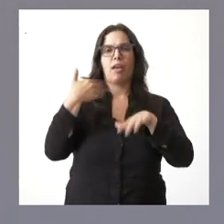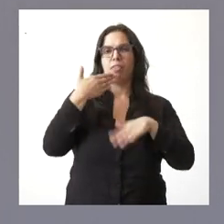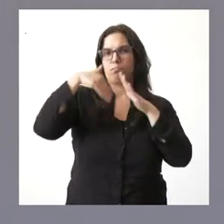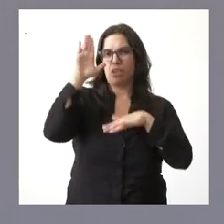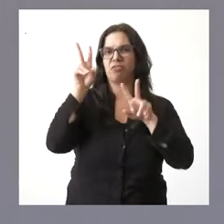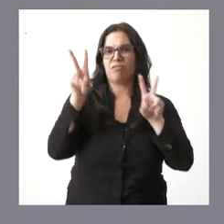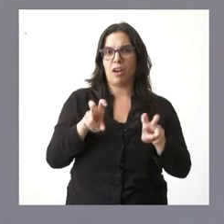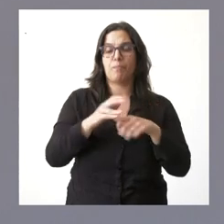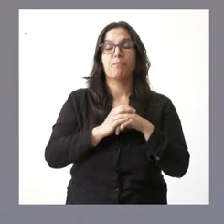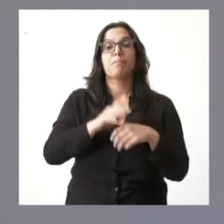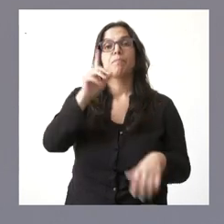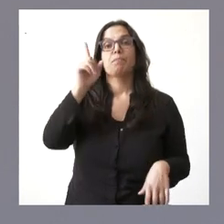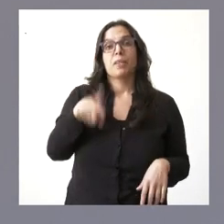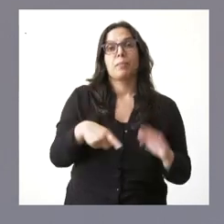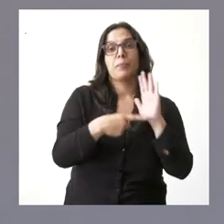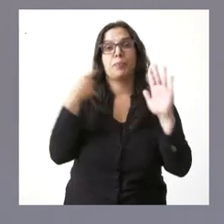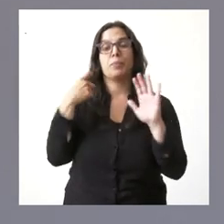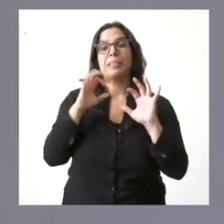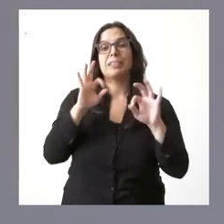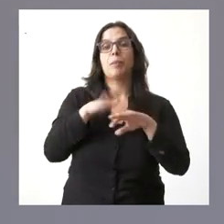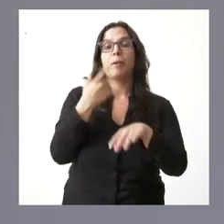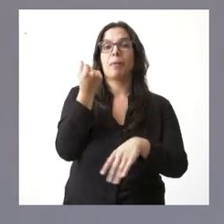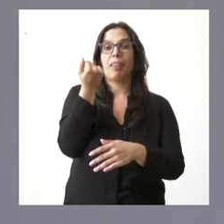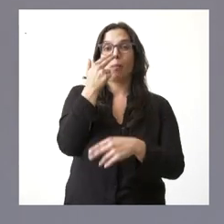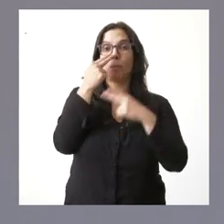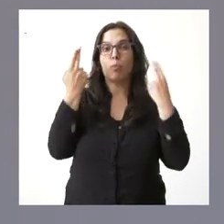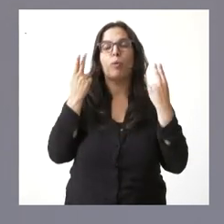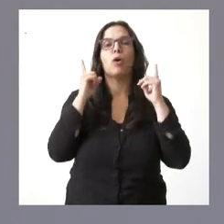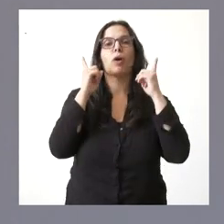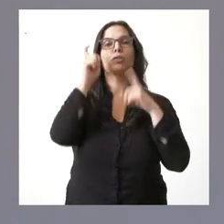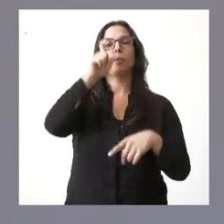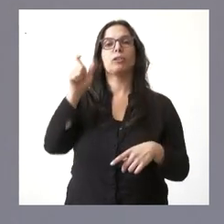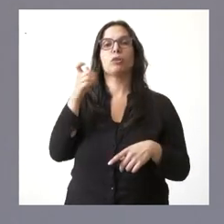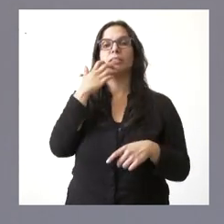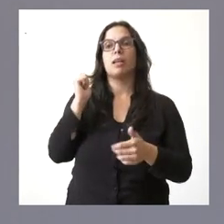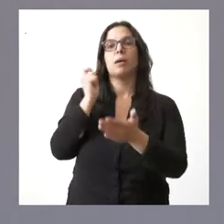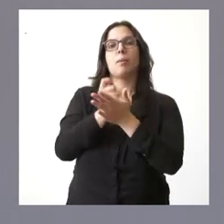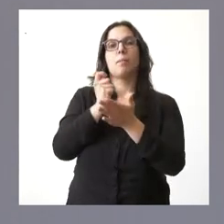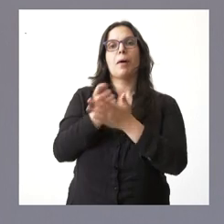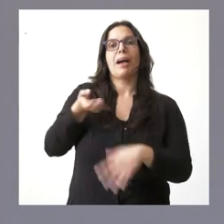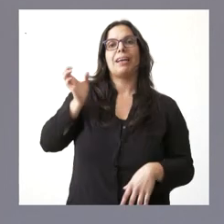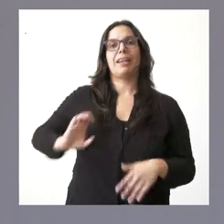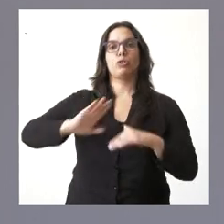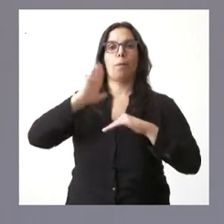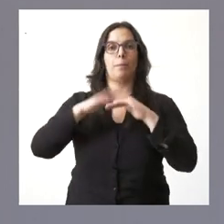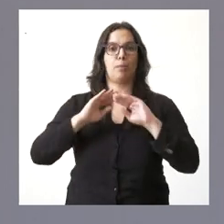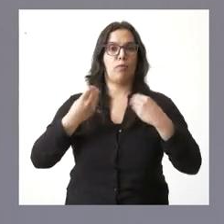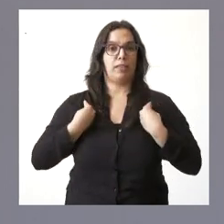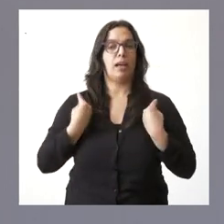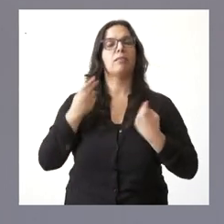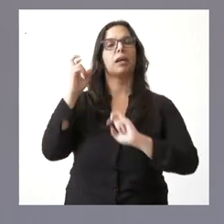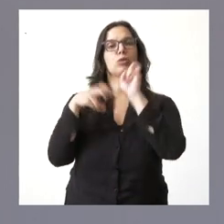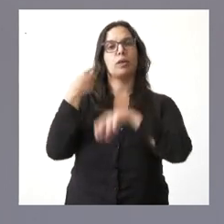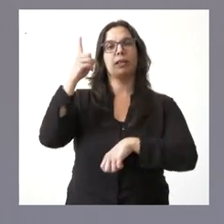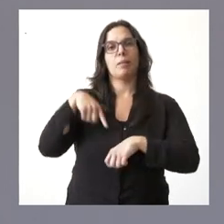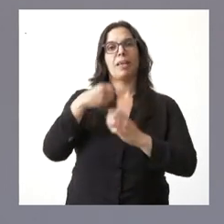se contempla una nueva exención para los precios públicos para quienes sean beneficiarios de la prestación del ingreso mínimo vital y se actualiza el listado de